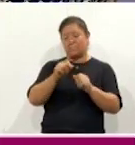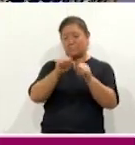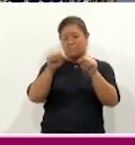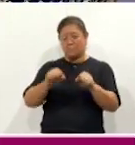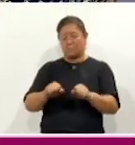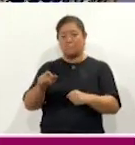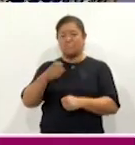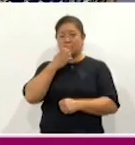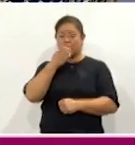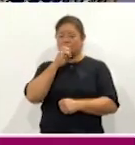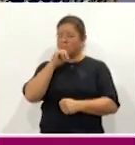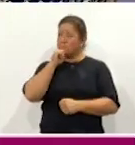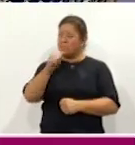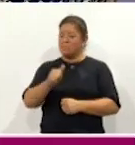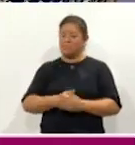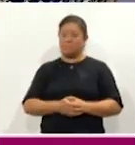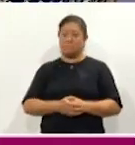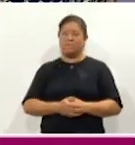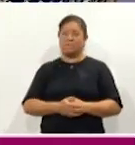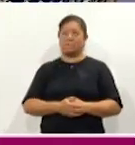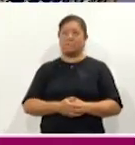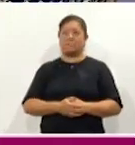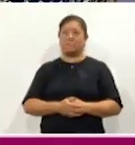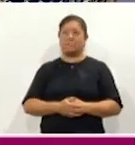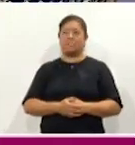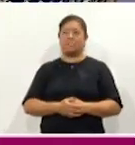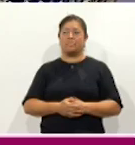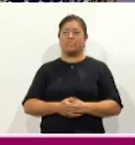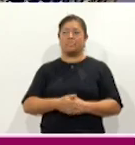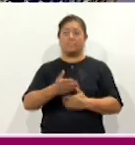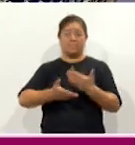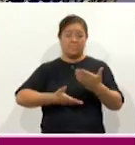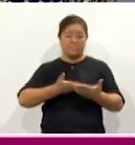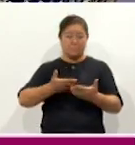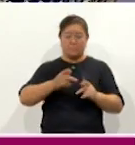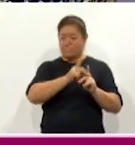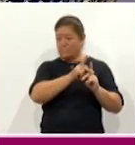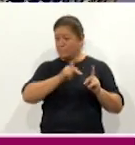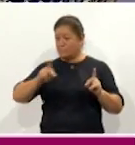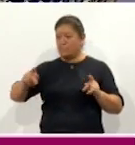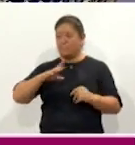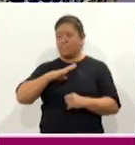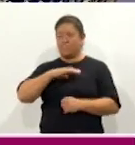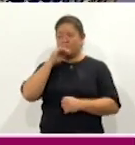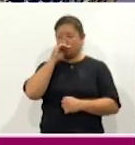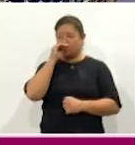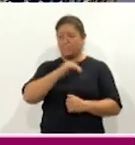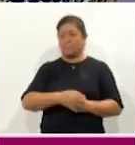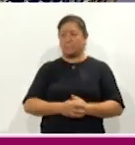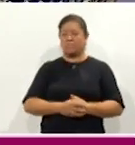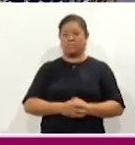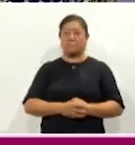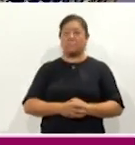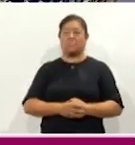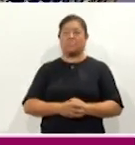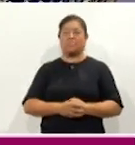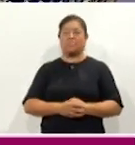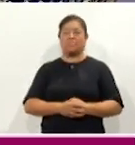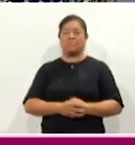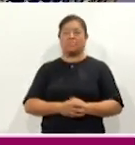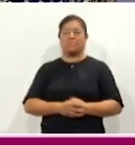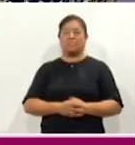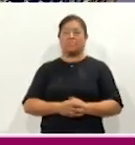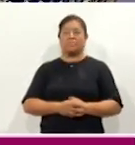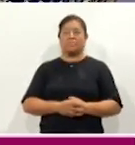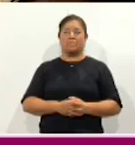no escolarizado. Además, todos los servicios son de forma gratuita. Estupendo. Y bueno, en este